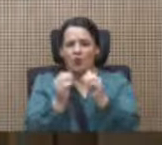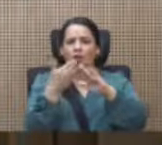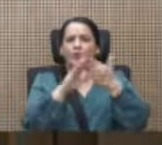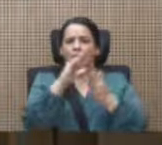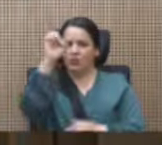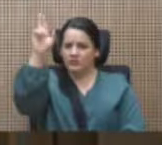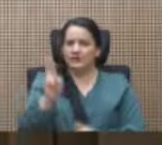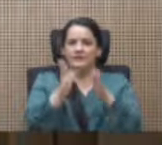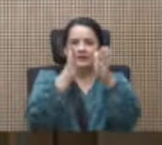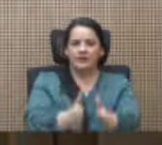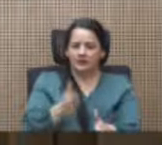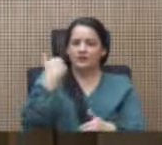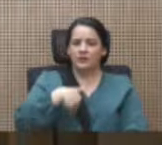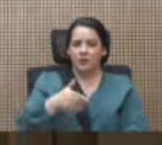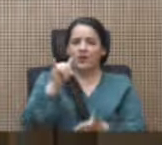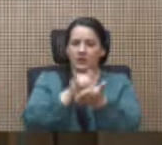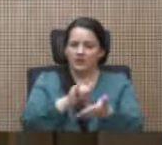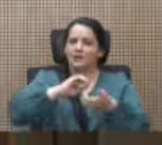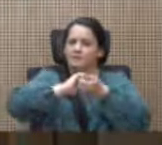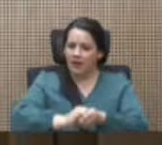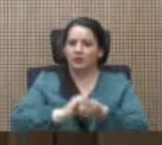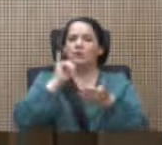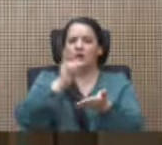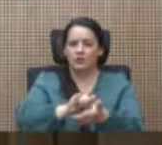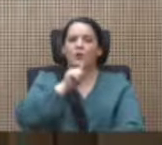señores ese fue el pacto y eso es lo que vamos a cumplir eso es lo que vamos